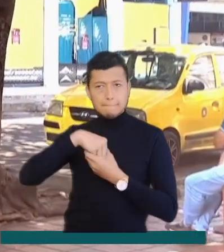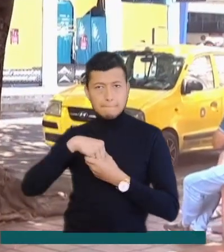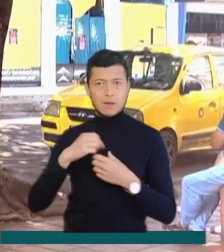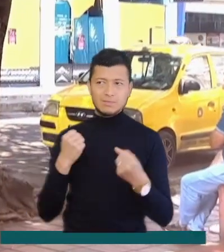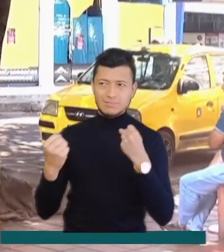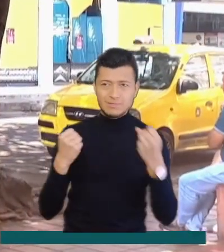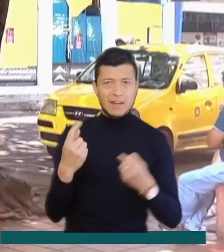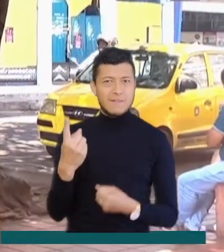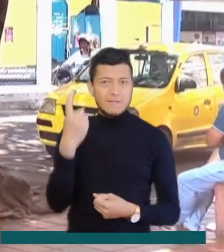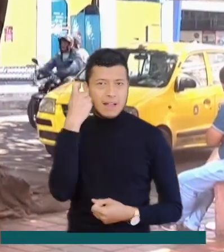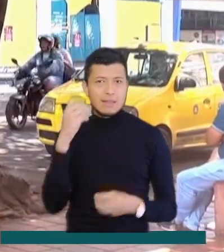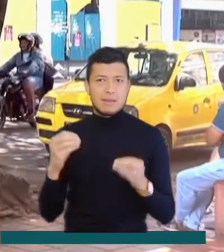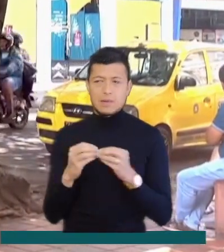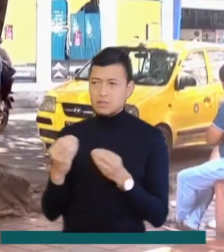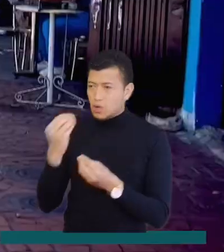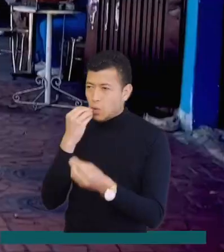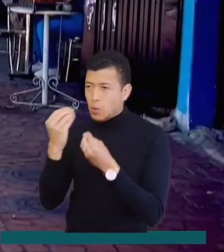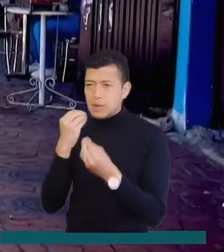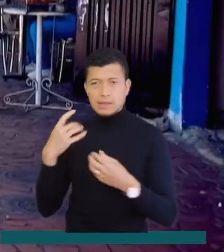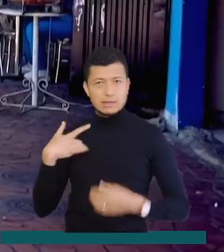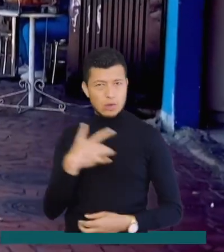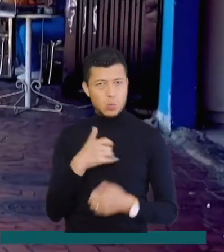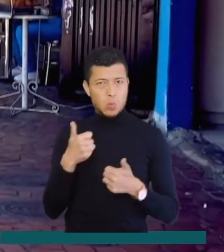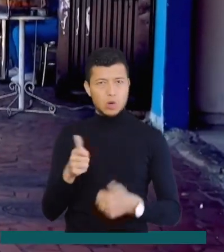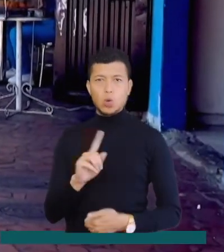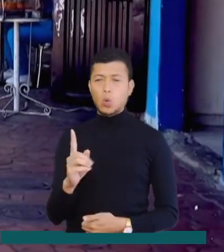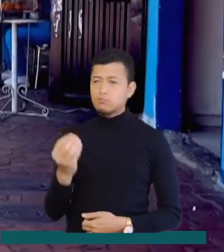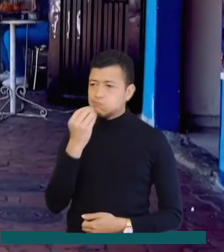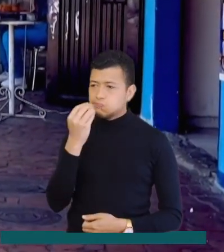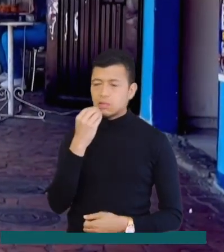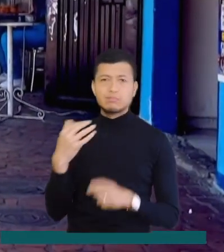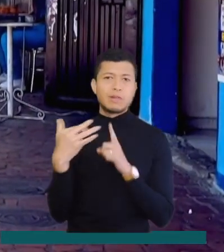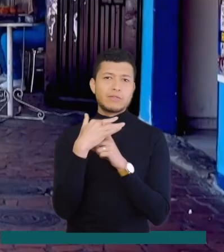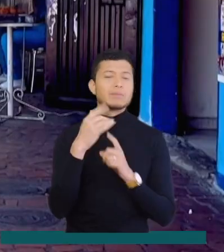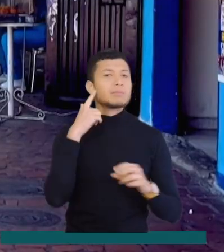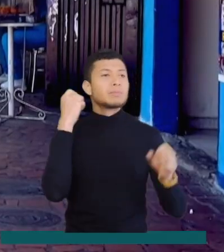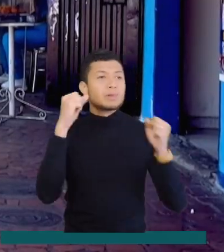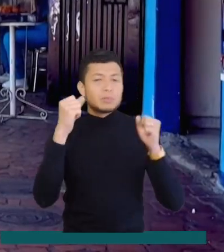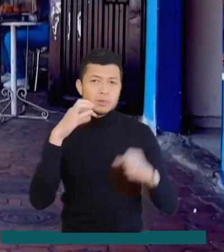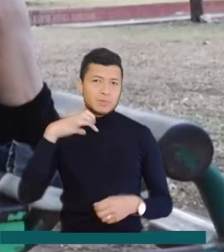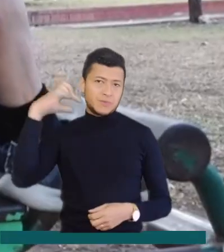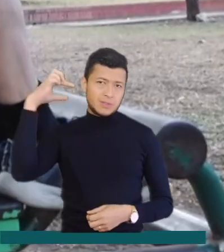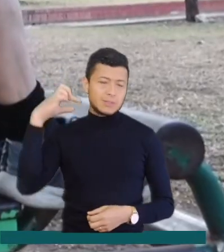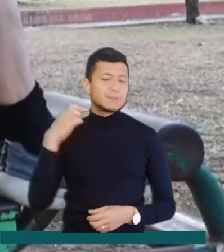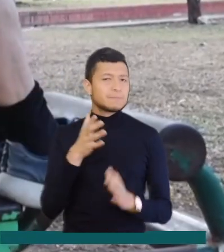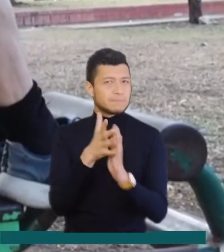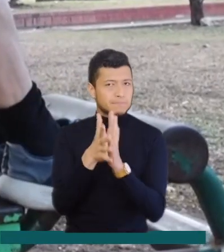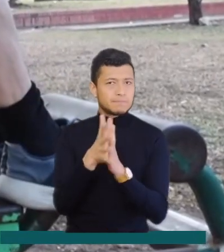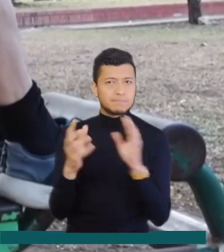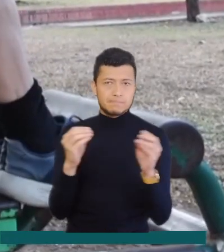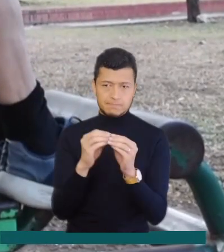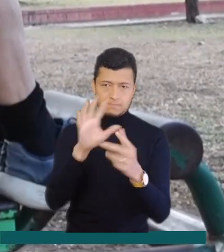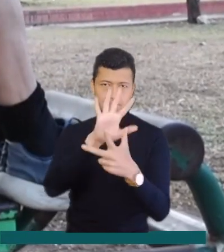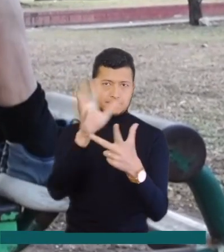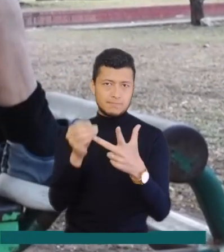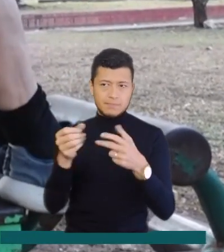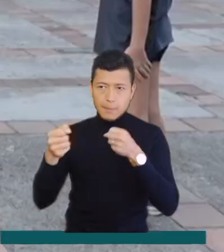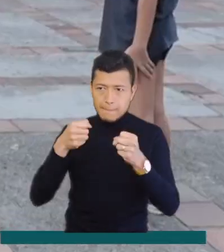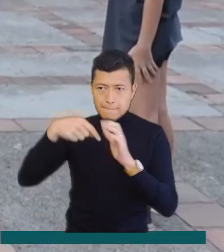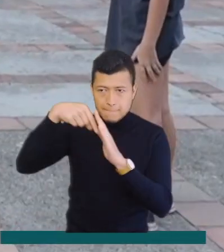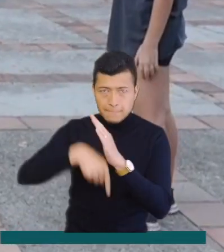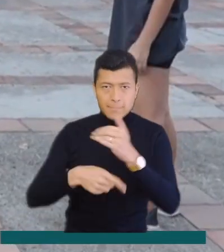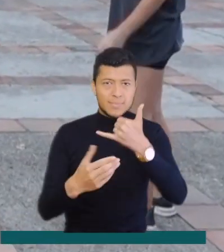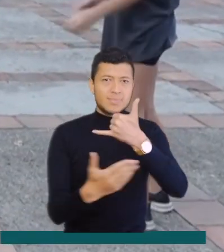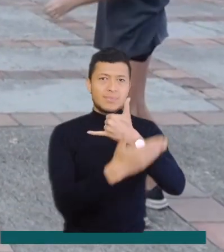La falta de ejercicio sumado a la ingesta de comida poco saludable preocupa a los expertos. Esto y más en Enlace 13.